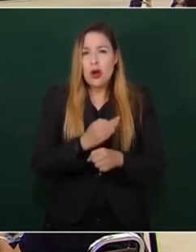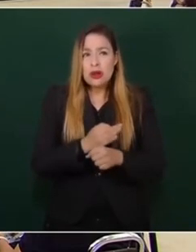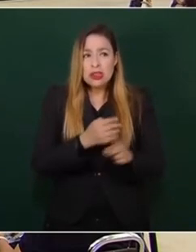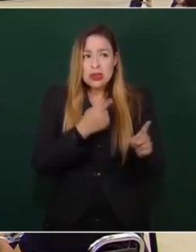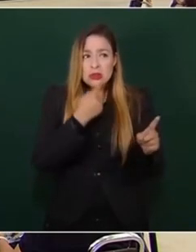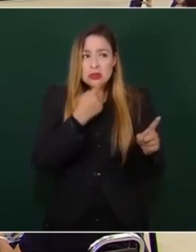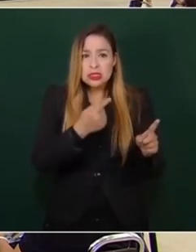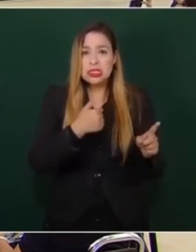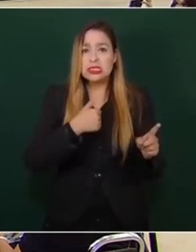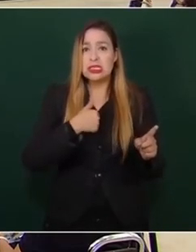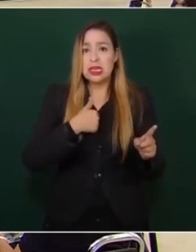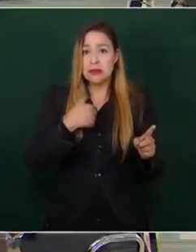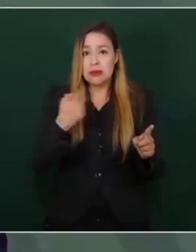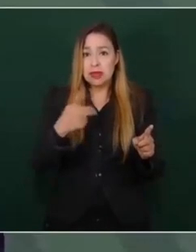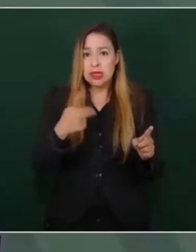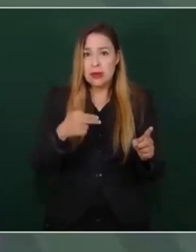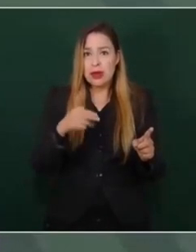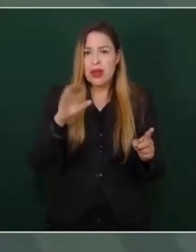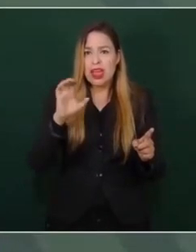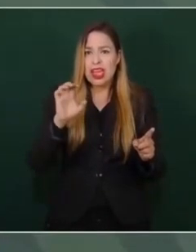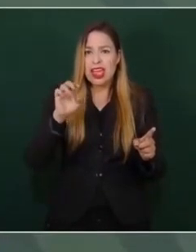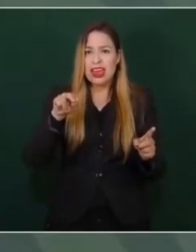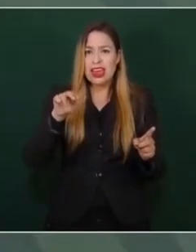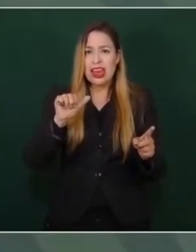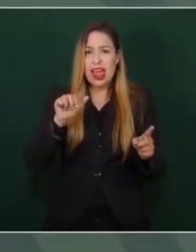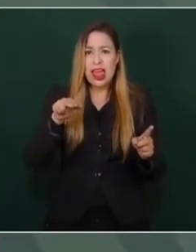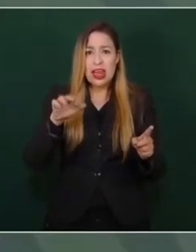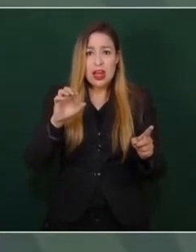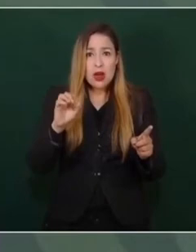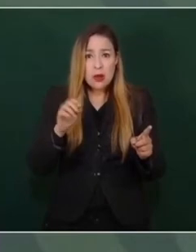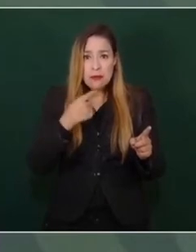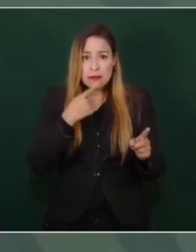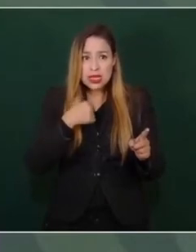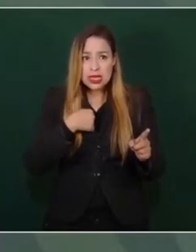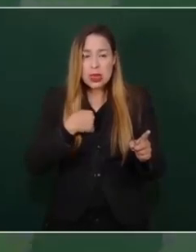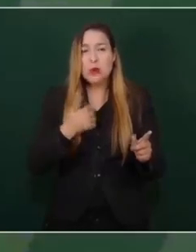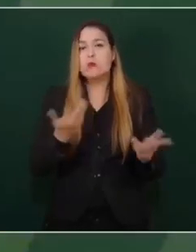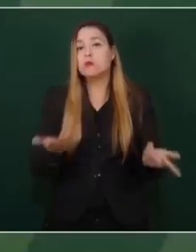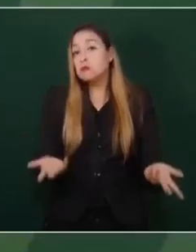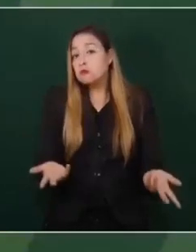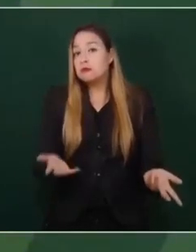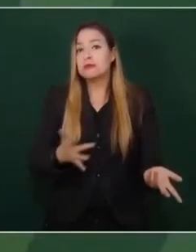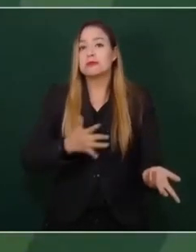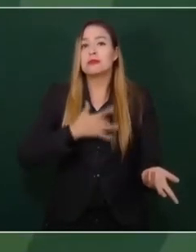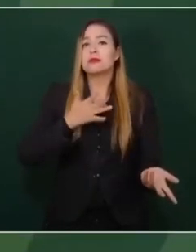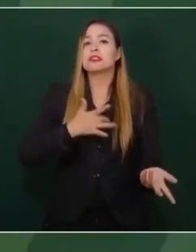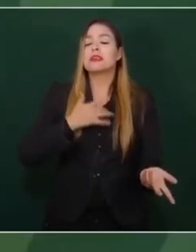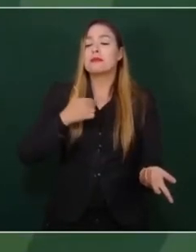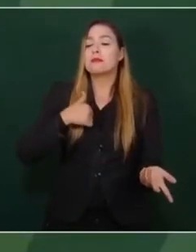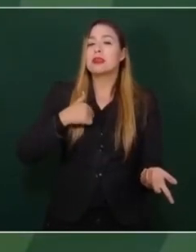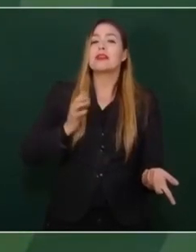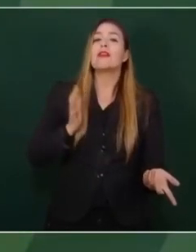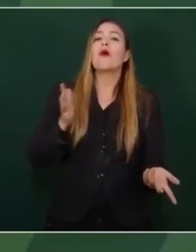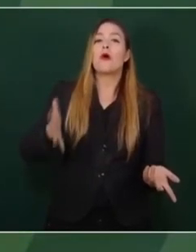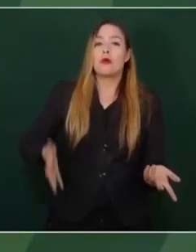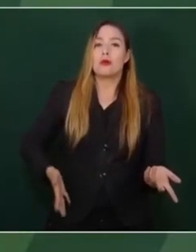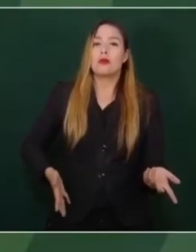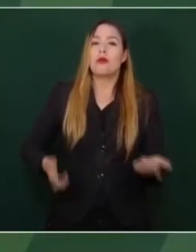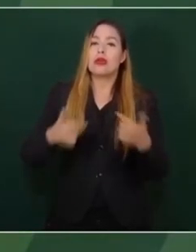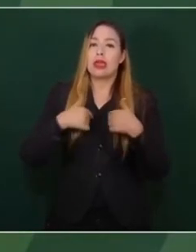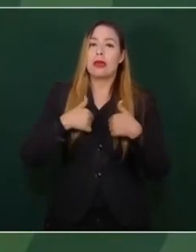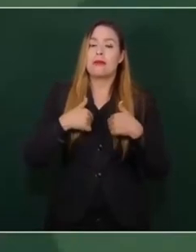pues es hasta un timbre de orgullo que me llamen así.